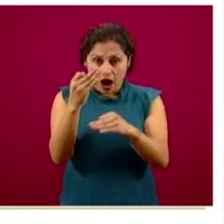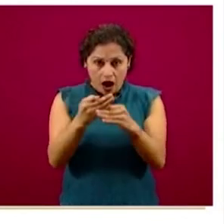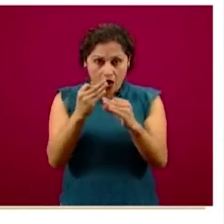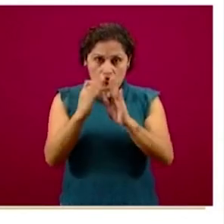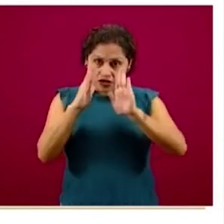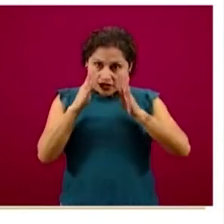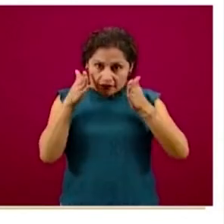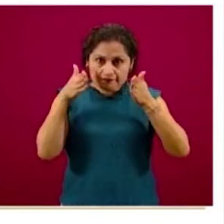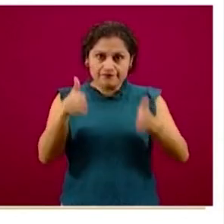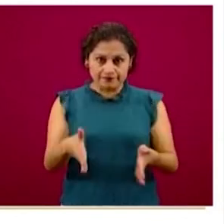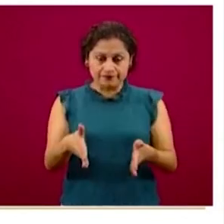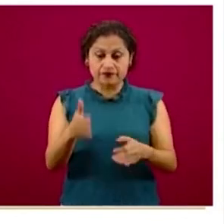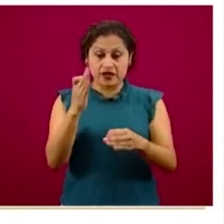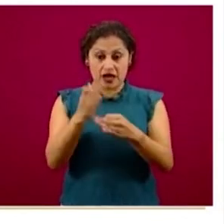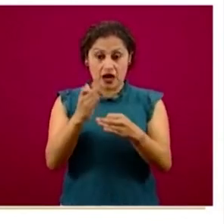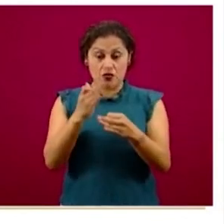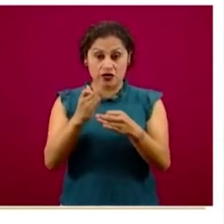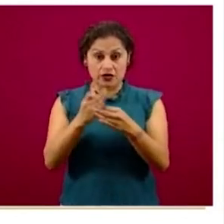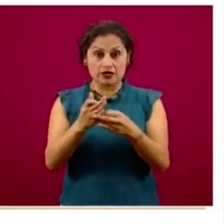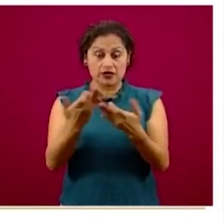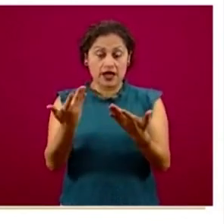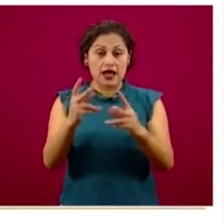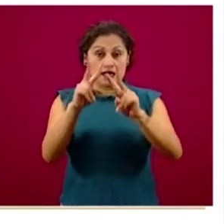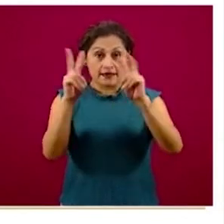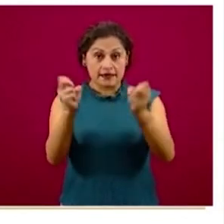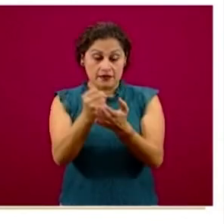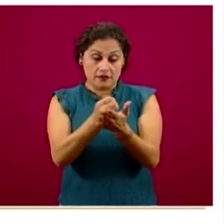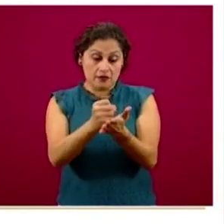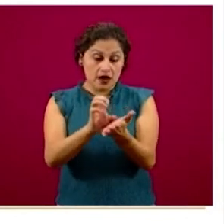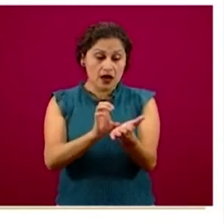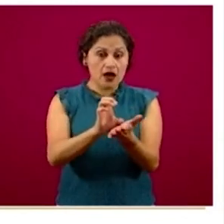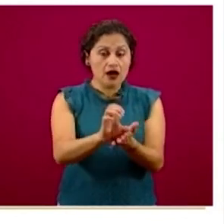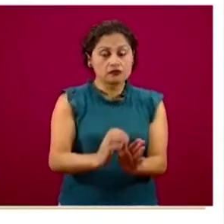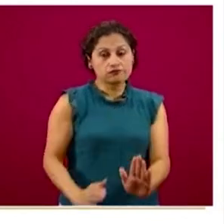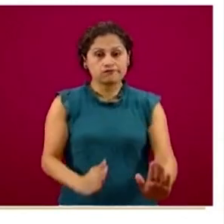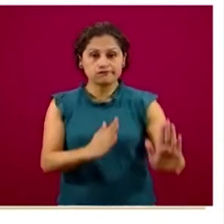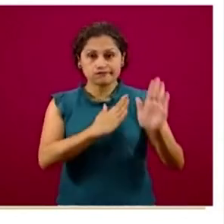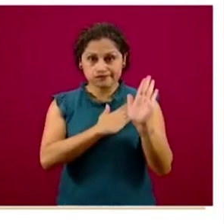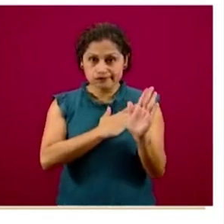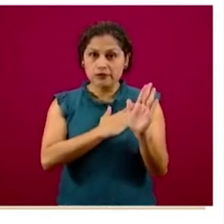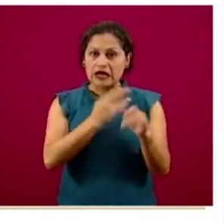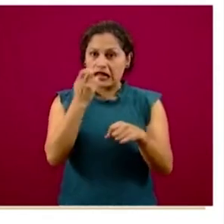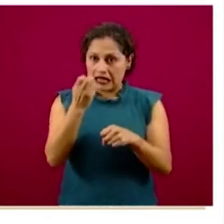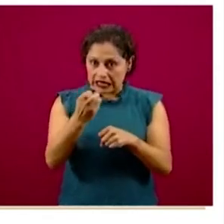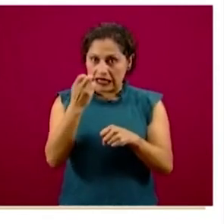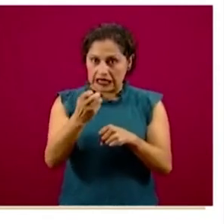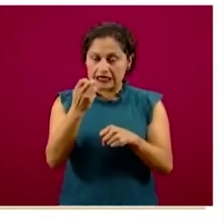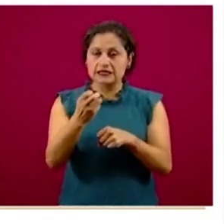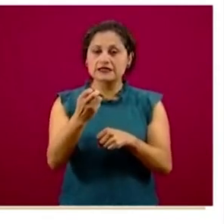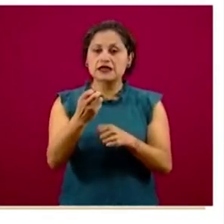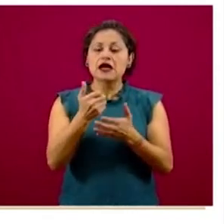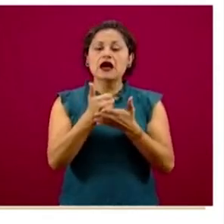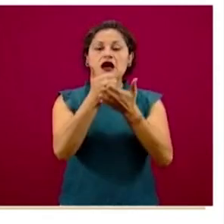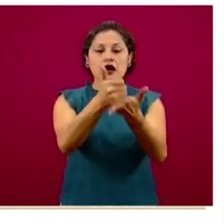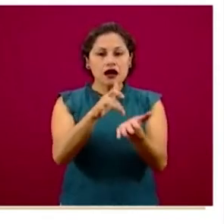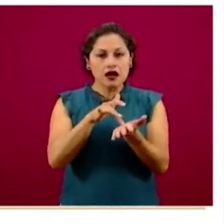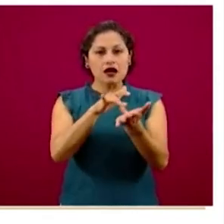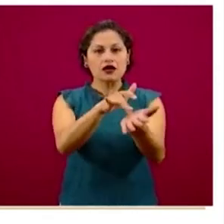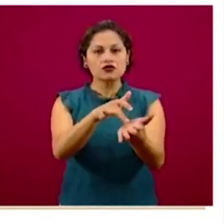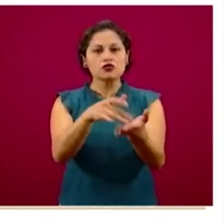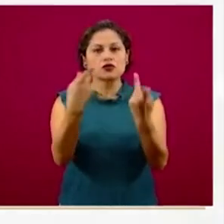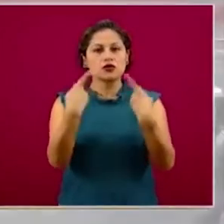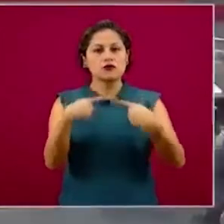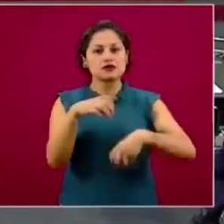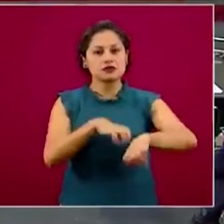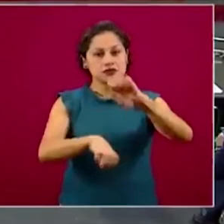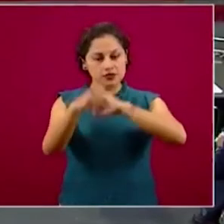y en particular para esta, para los créditos solidarios a la palabra, para favorecer a los empresarios solidarios que en